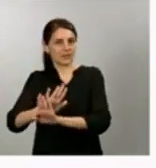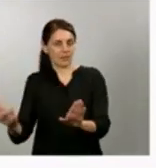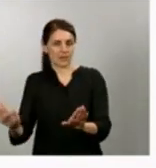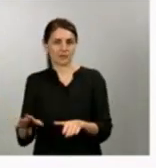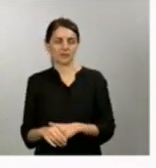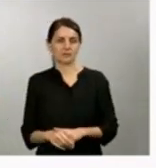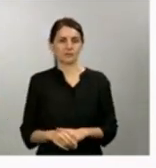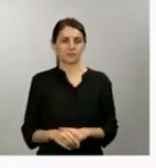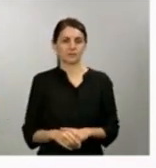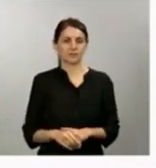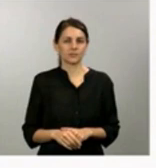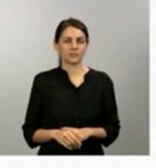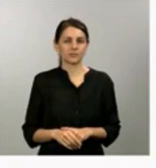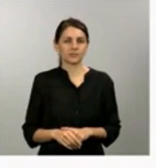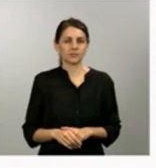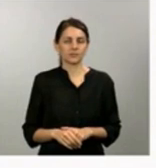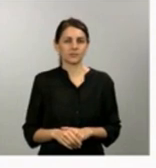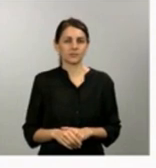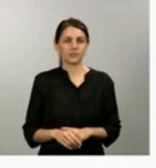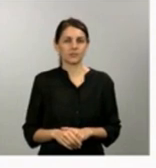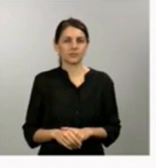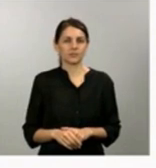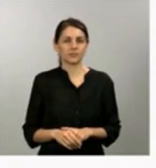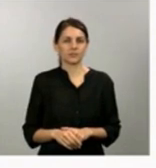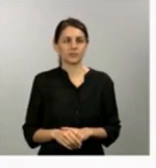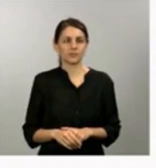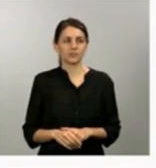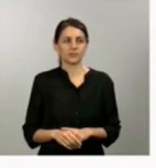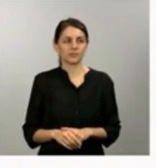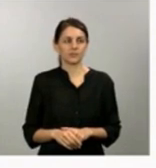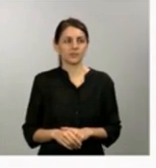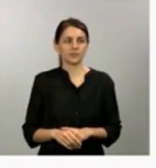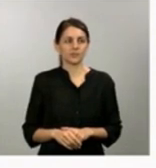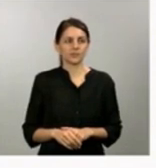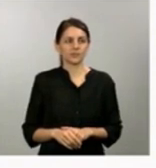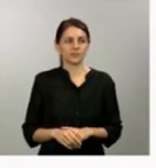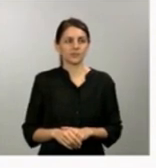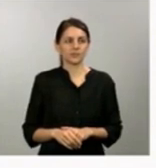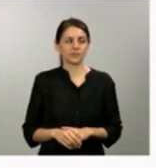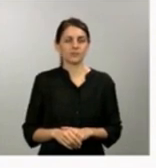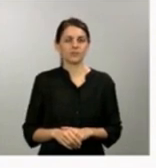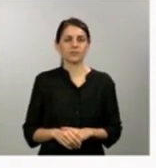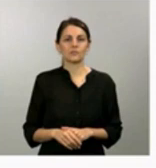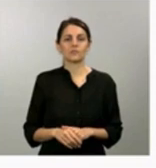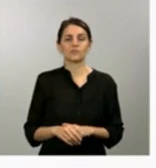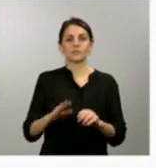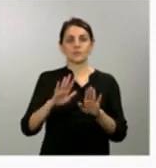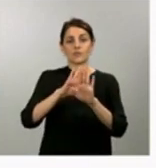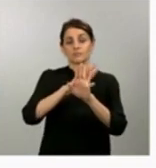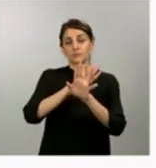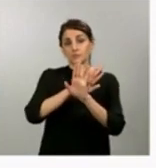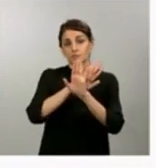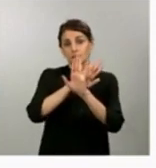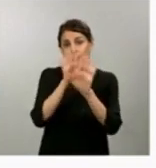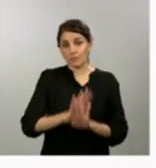Y, finalmente, yo creo que no es…, bueno también recordar todo lo que son las acciones que hemos tomado directamente de las personas en el ámbito de la